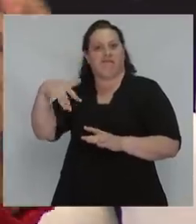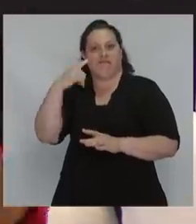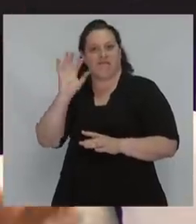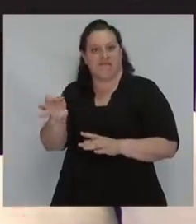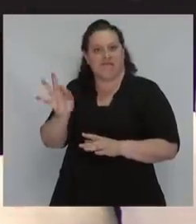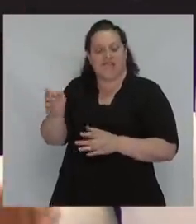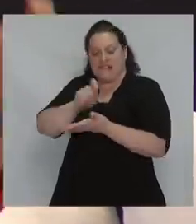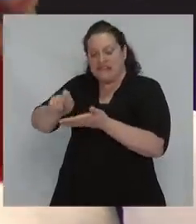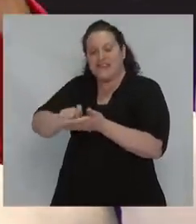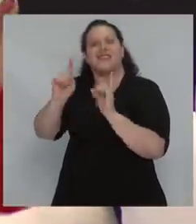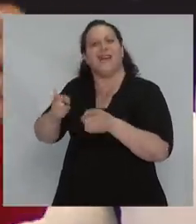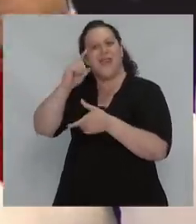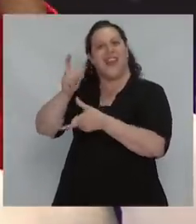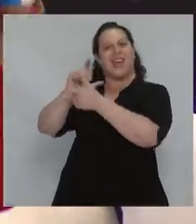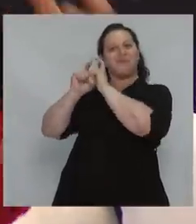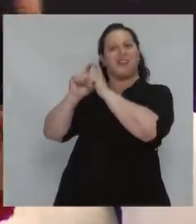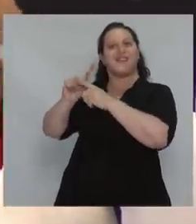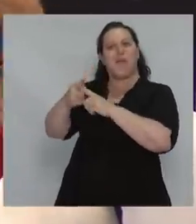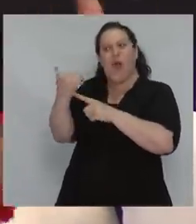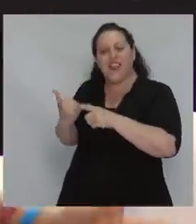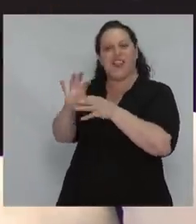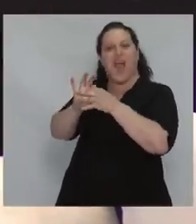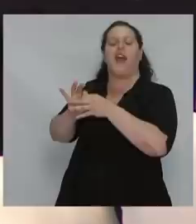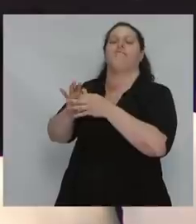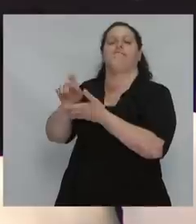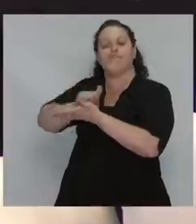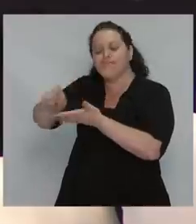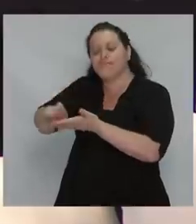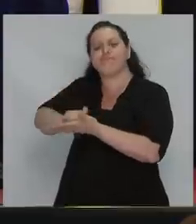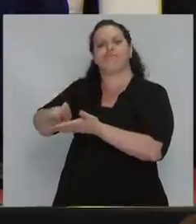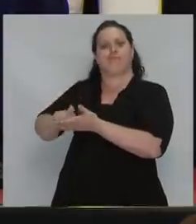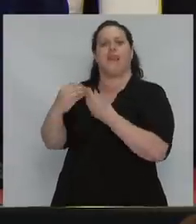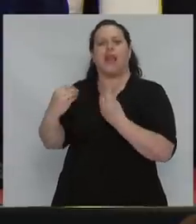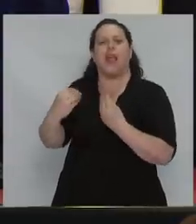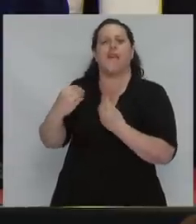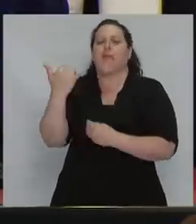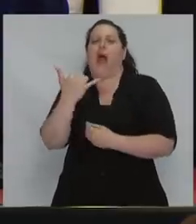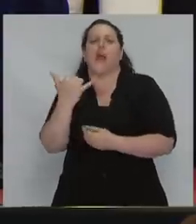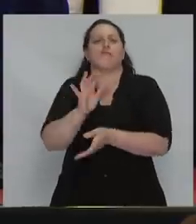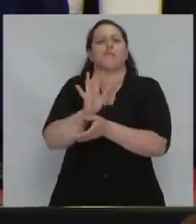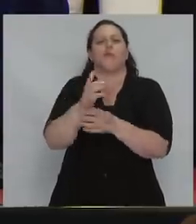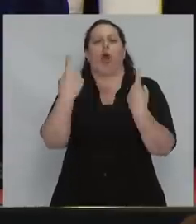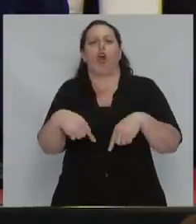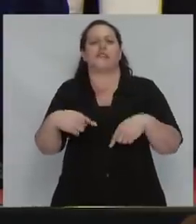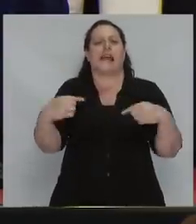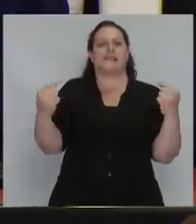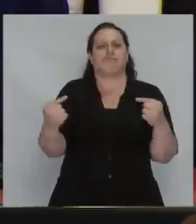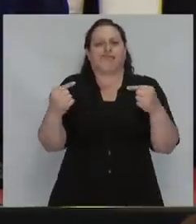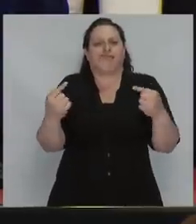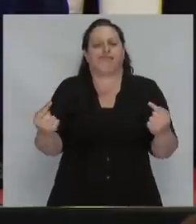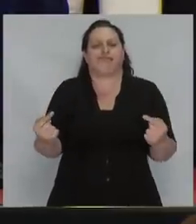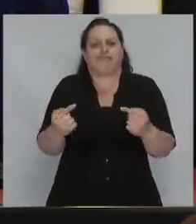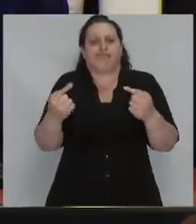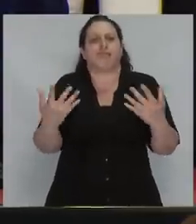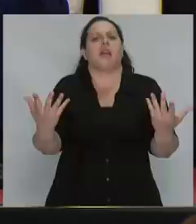también desde su experiencia política, que estamos cabalgando contradicciones. Que mientras que se asientan nuevas certezas, vamos a